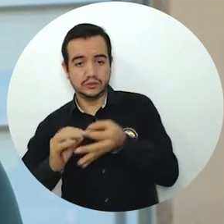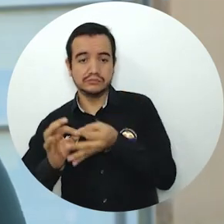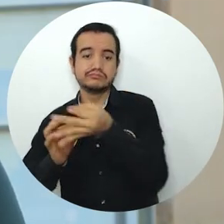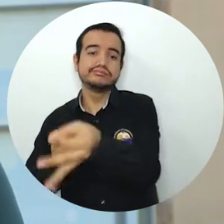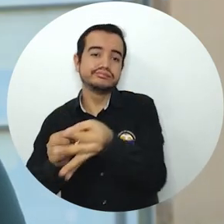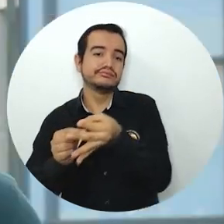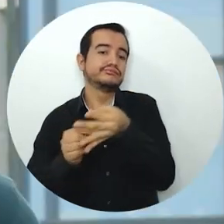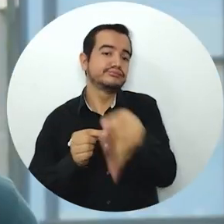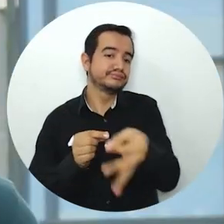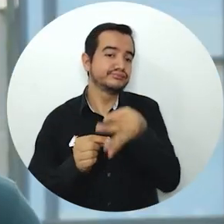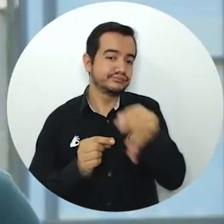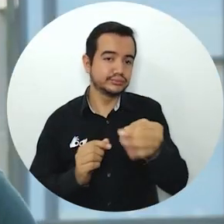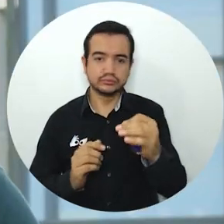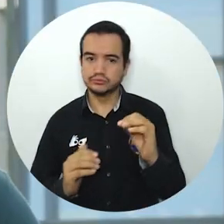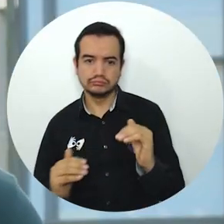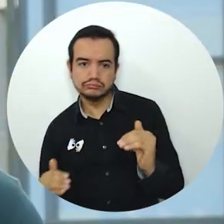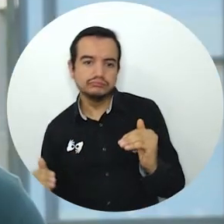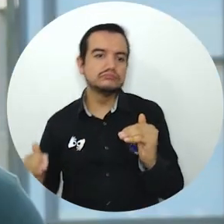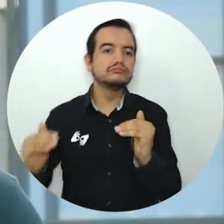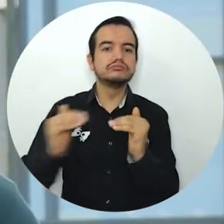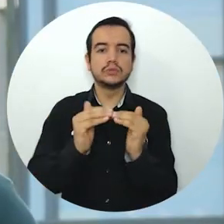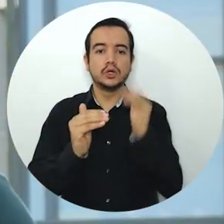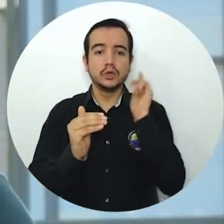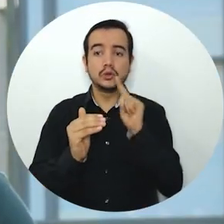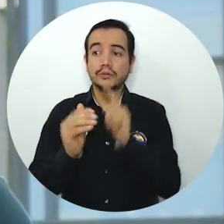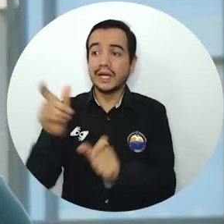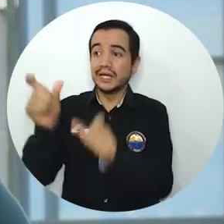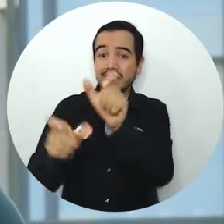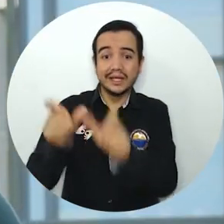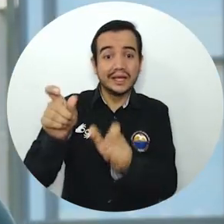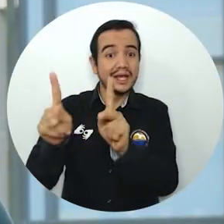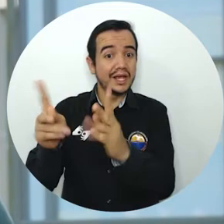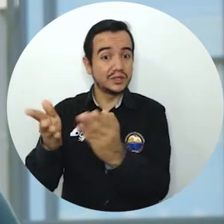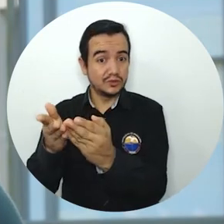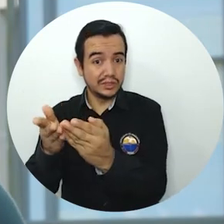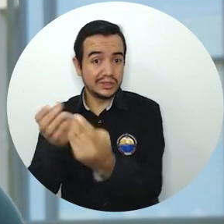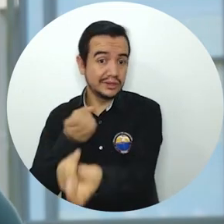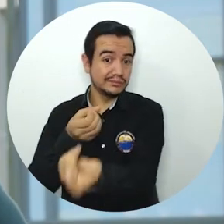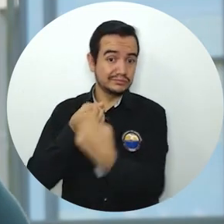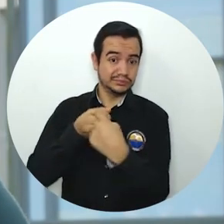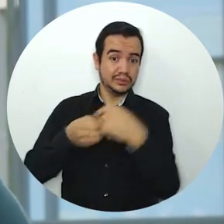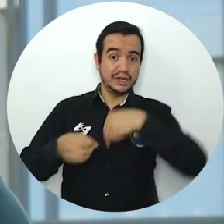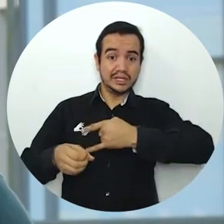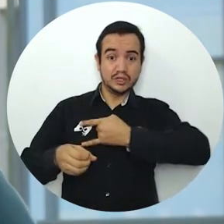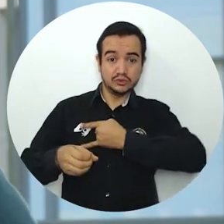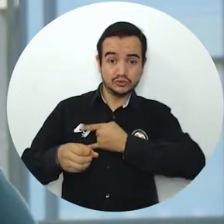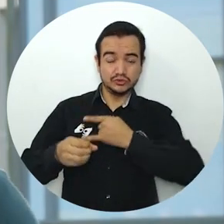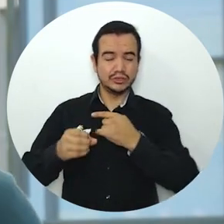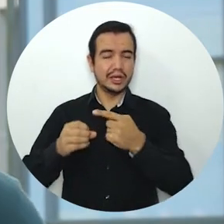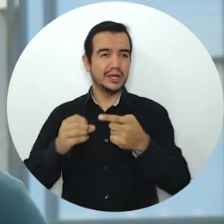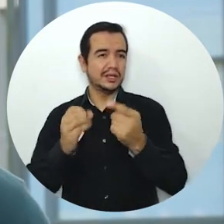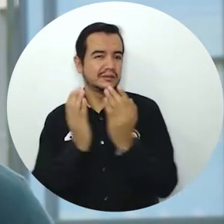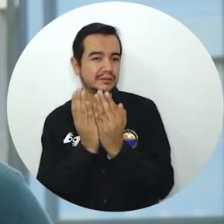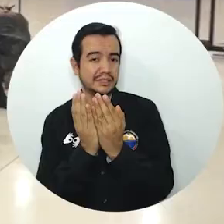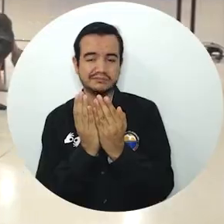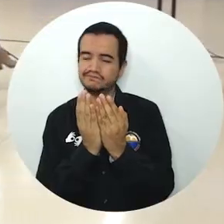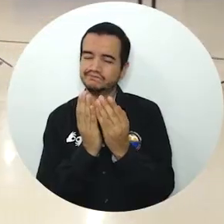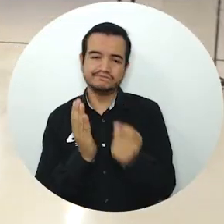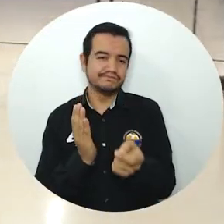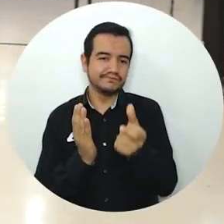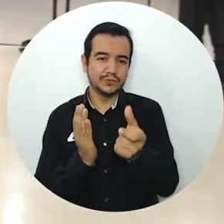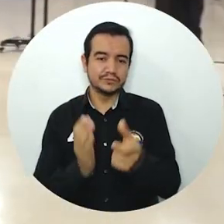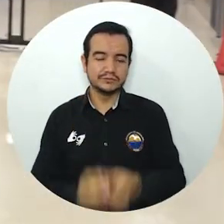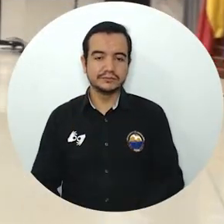municipios, ya que son muy pocos los estudiantes que tienen la oportunidad de formarse y capacitarse como profesionales.